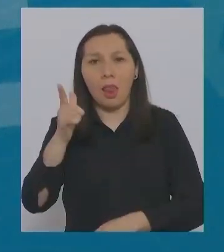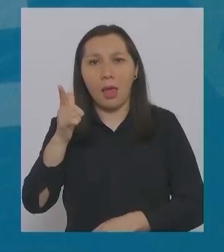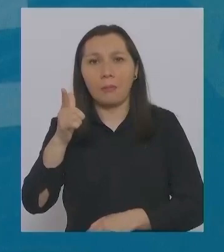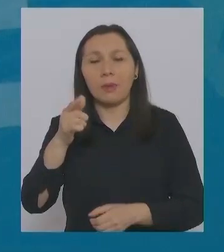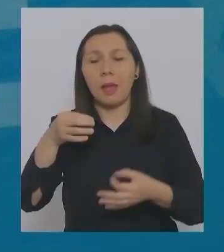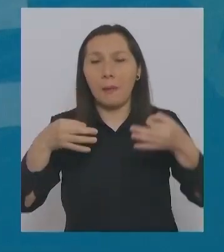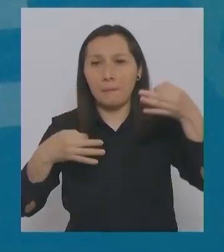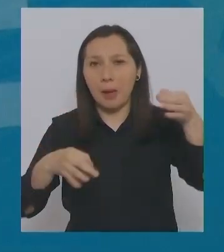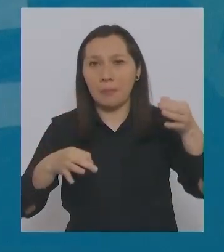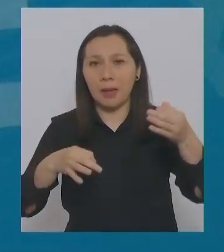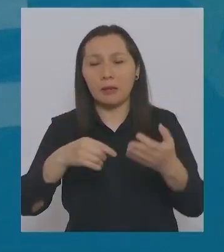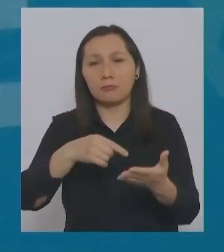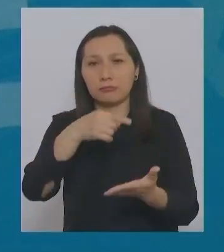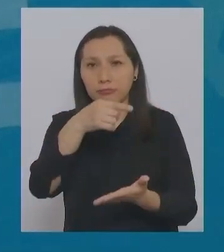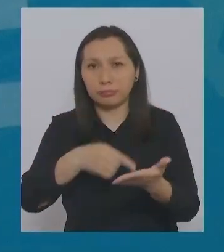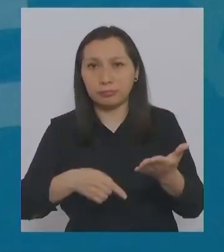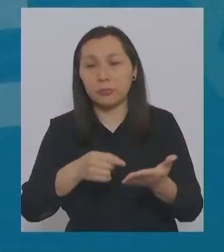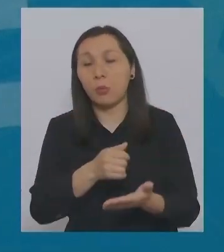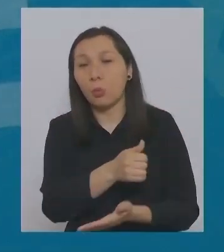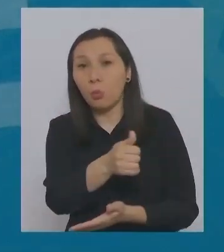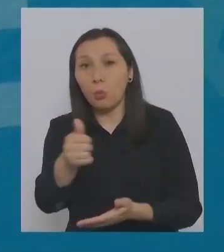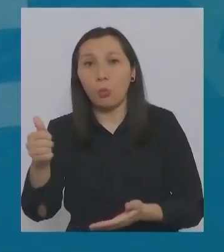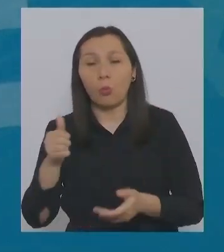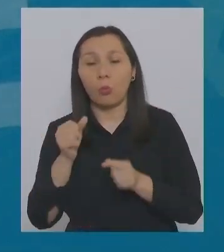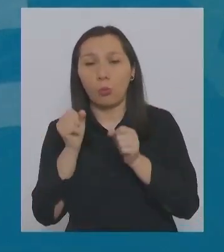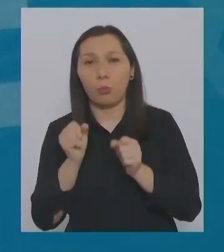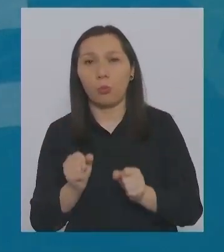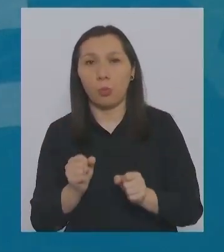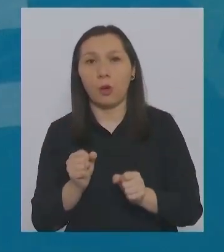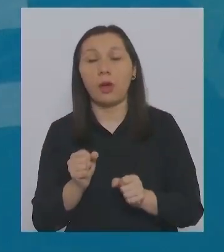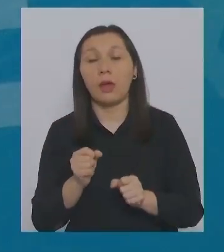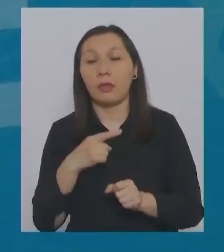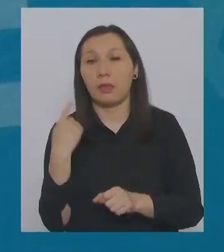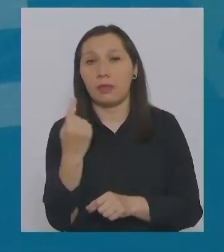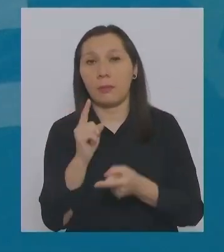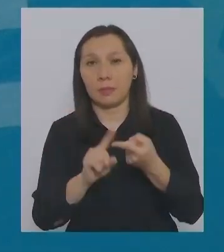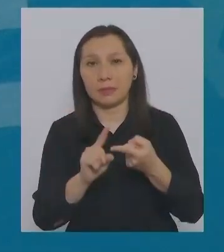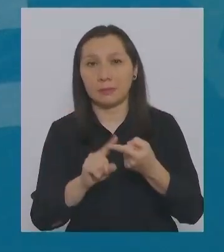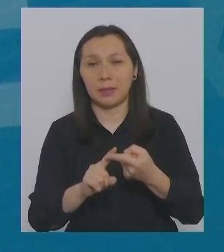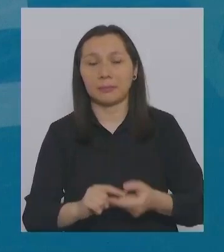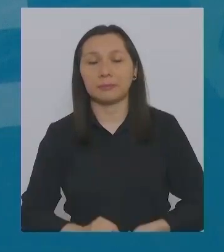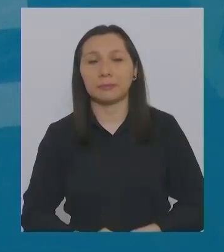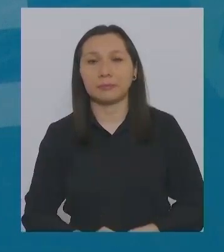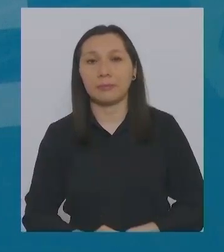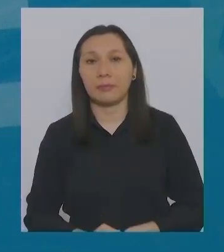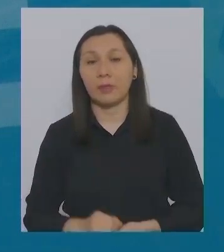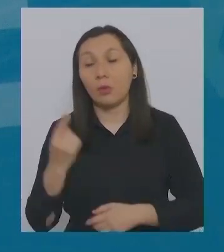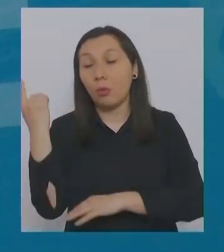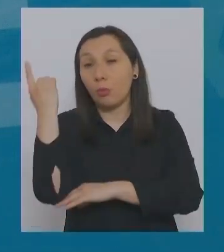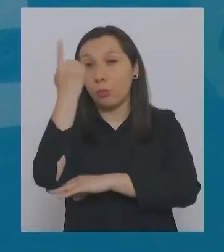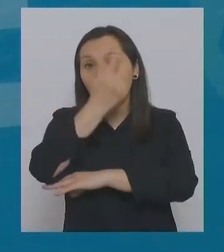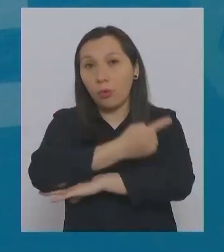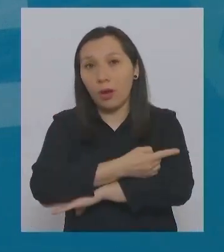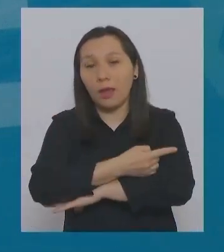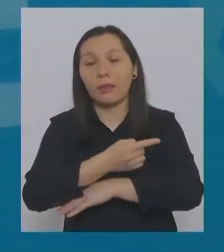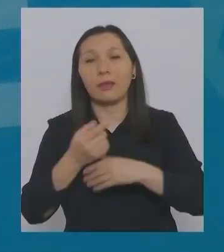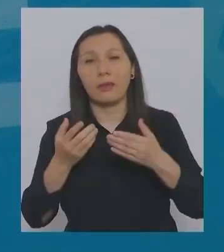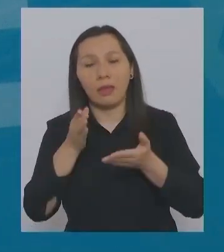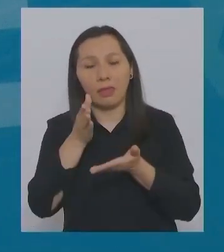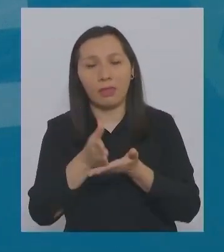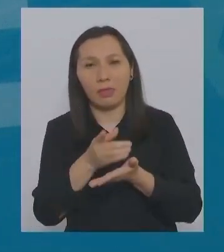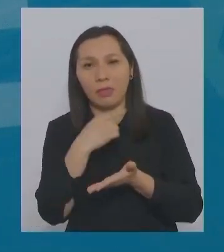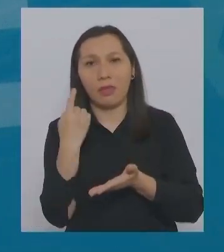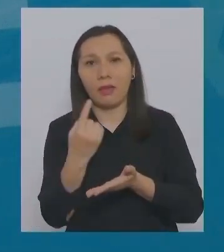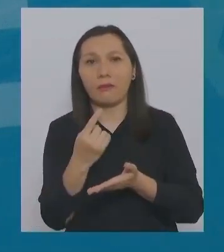y un papel y donde todos podemos, todos y todas podemos participar. Una jornada donde debemos